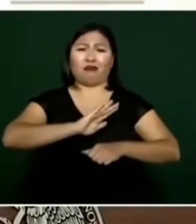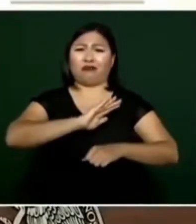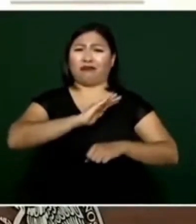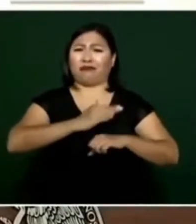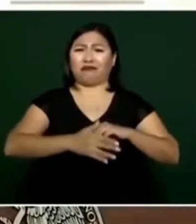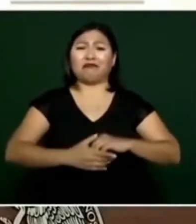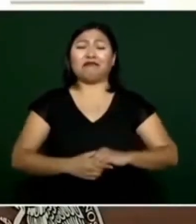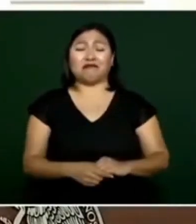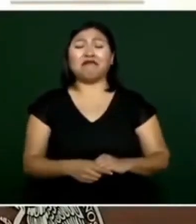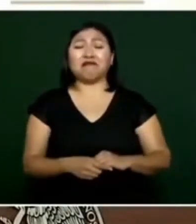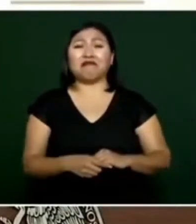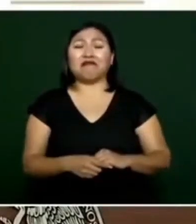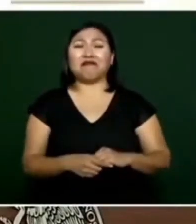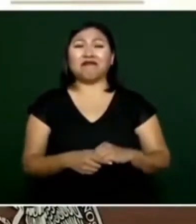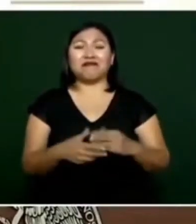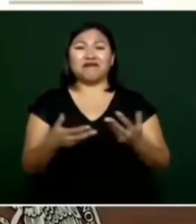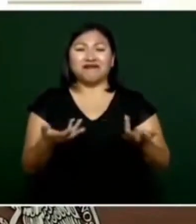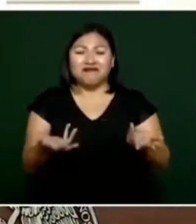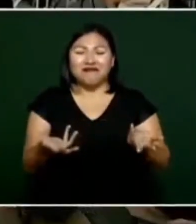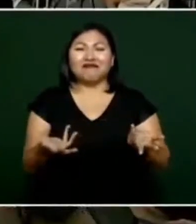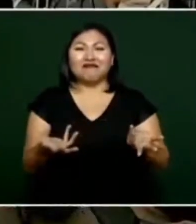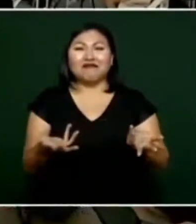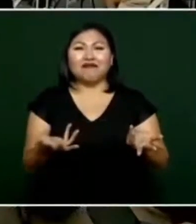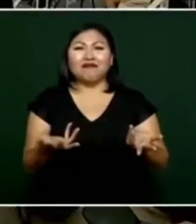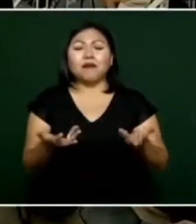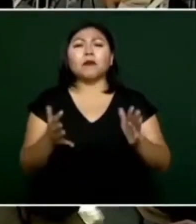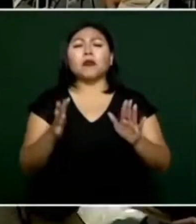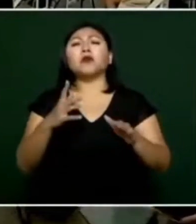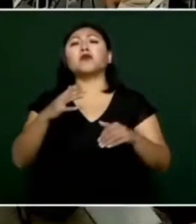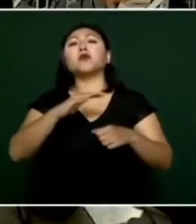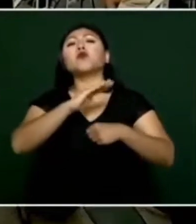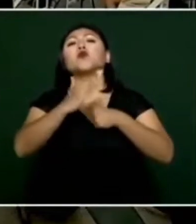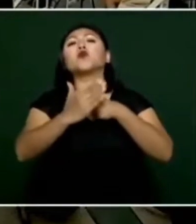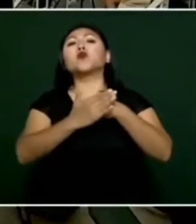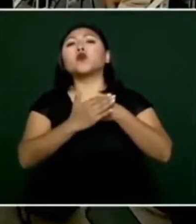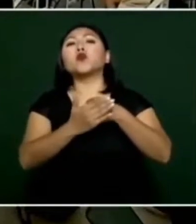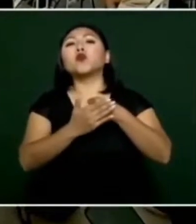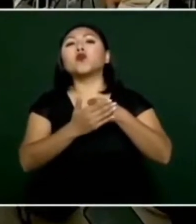vamos a esperar que suceda suceda no acuerdan que la acuerdan